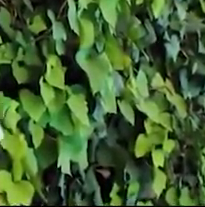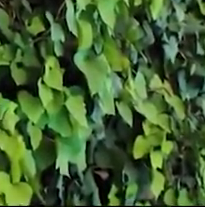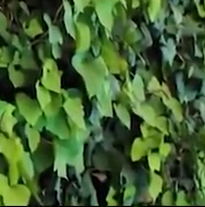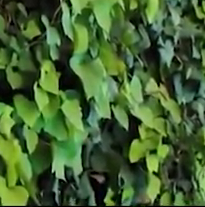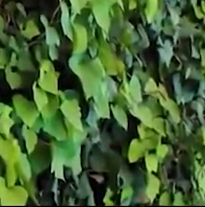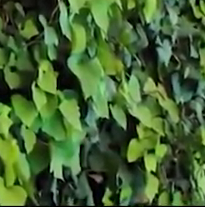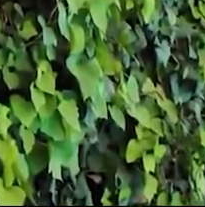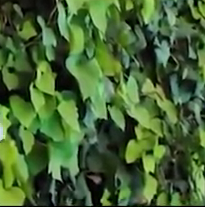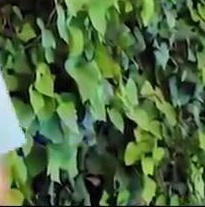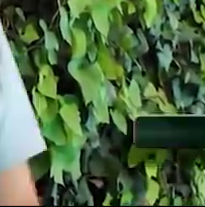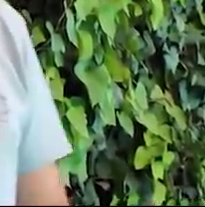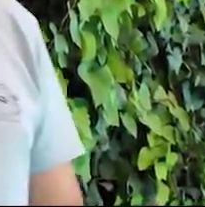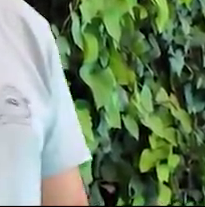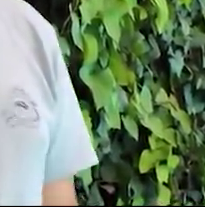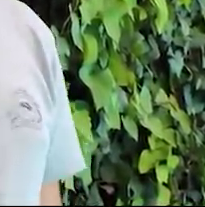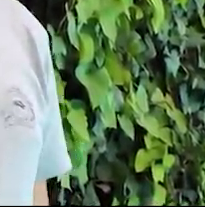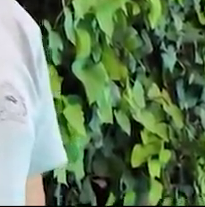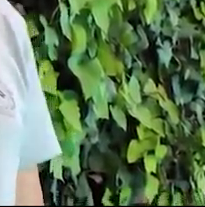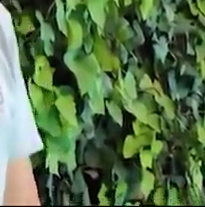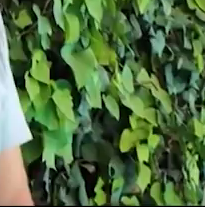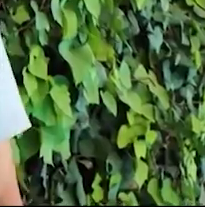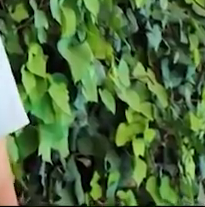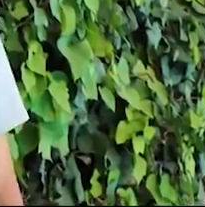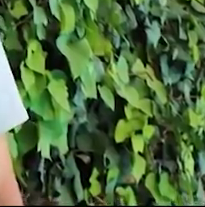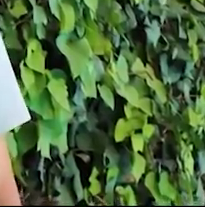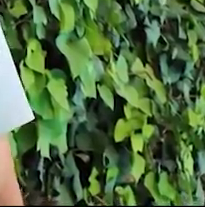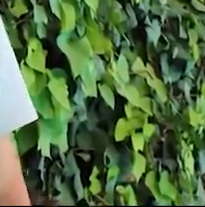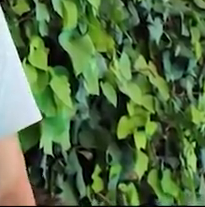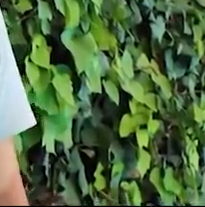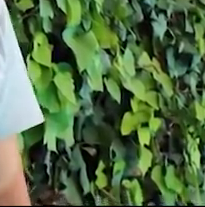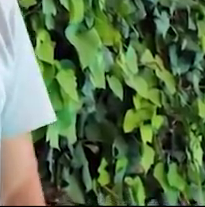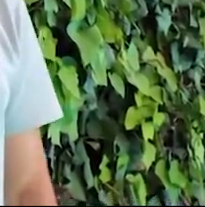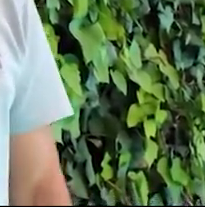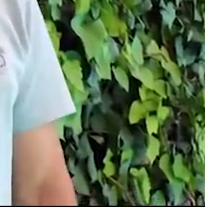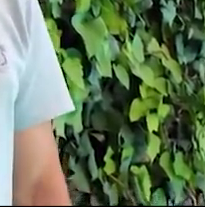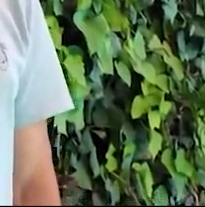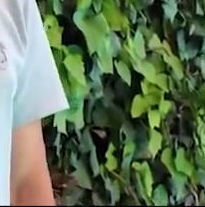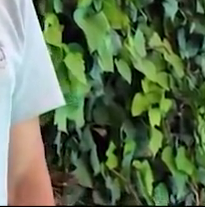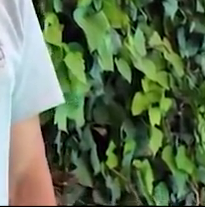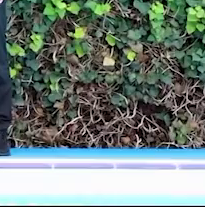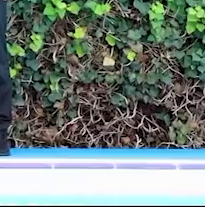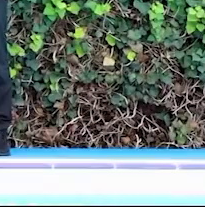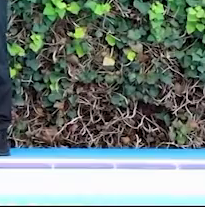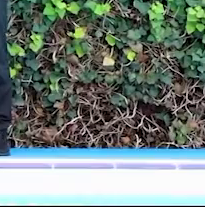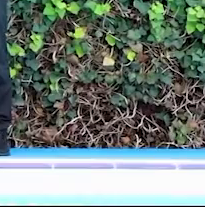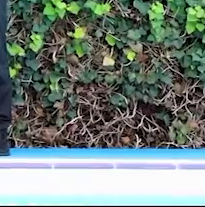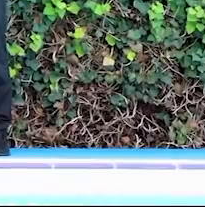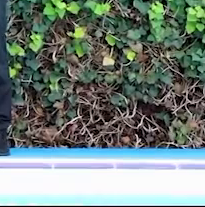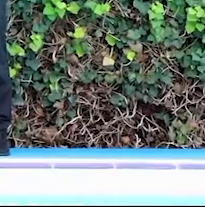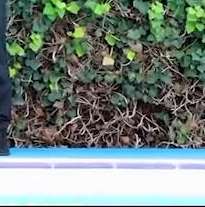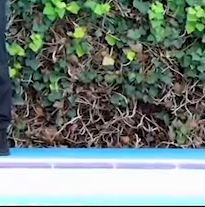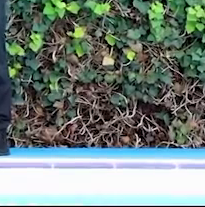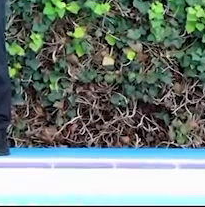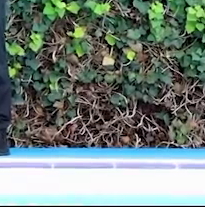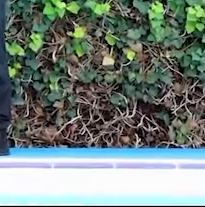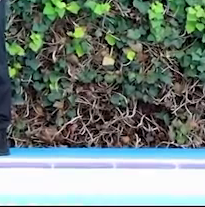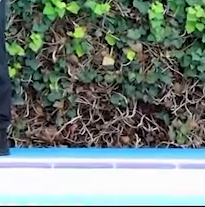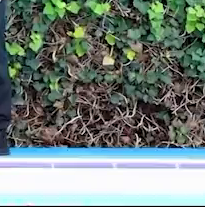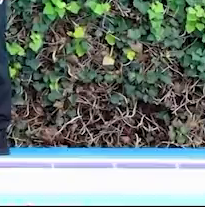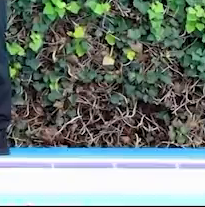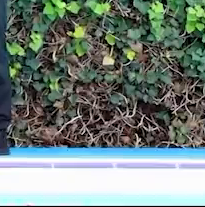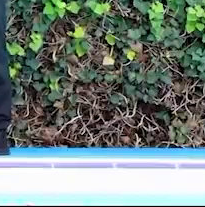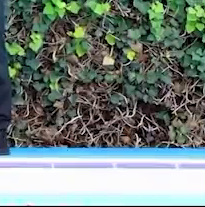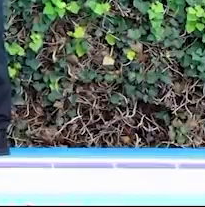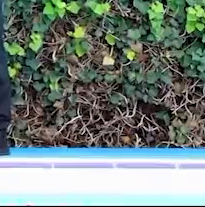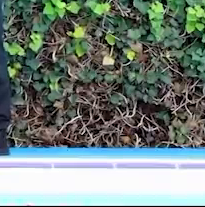a hacer, Yair, en esta ocasión nos vamos a acostar totalmente y vamos a flexionar y estirar nuestras piernas. Tratando de evitar que